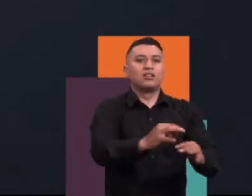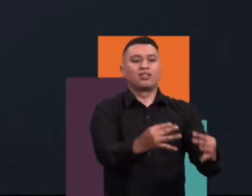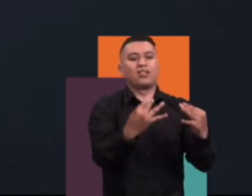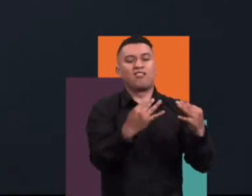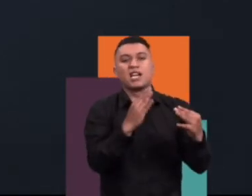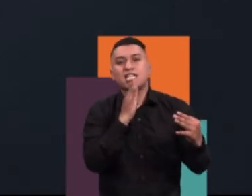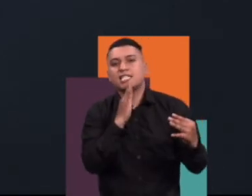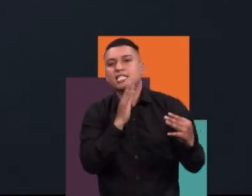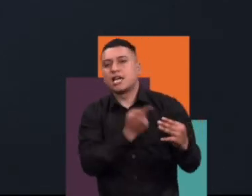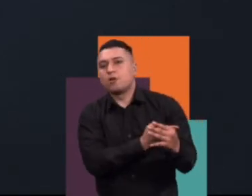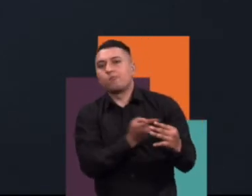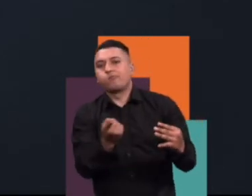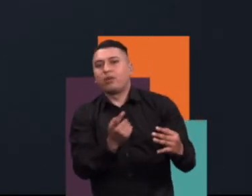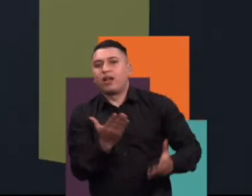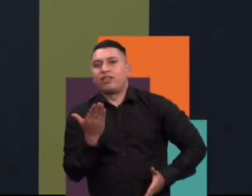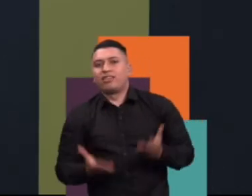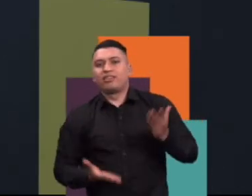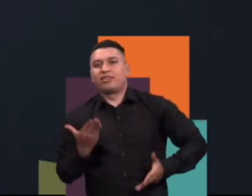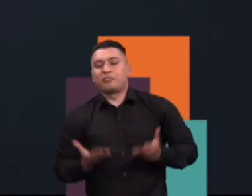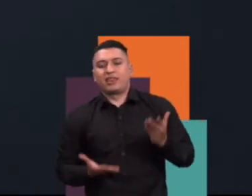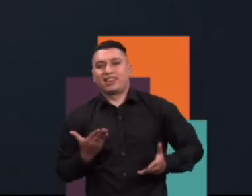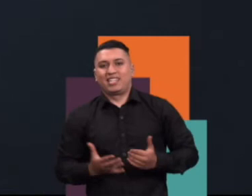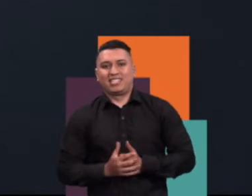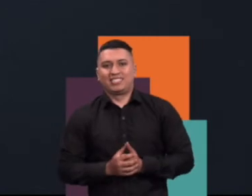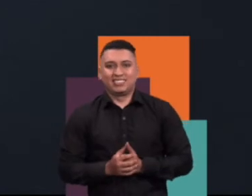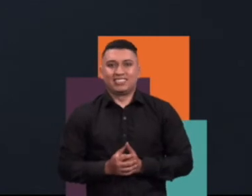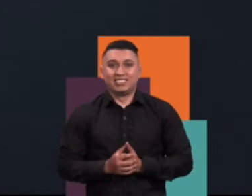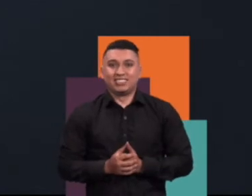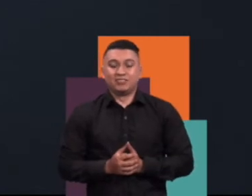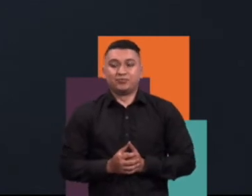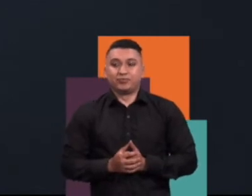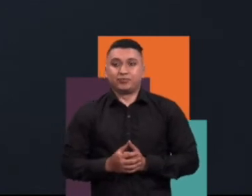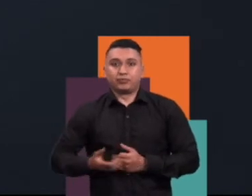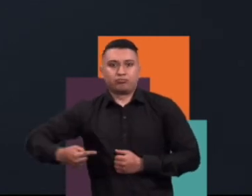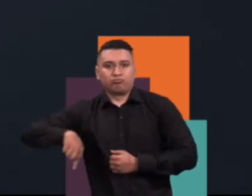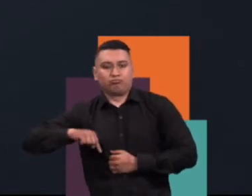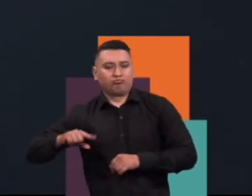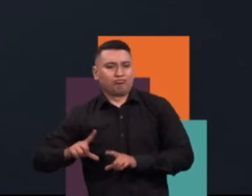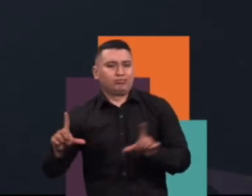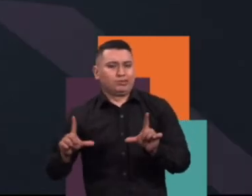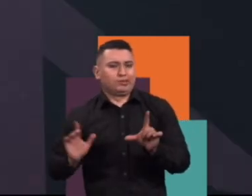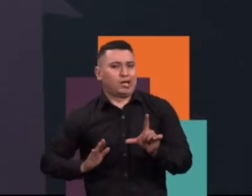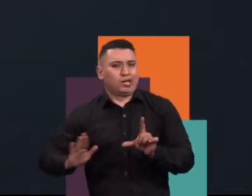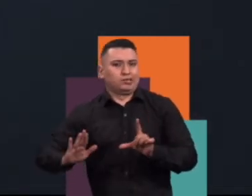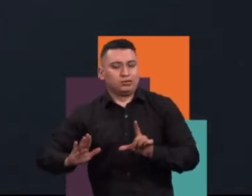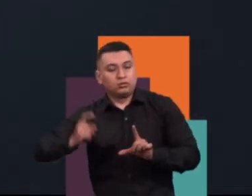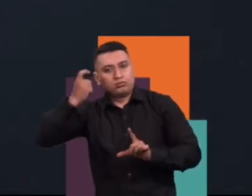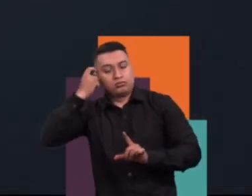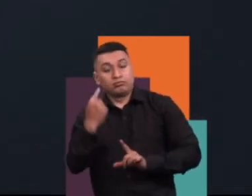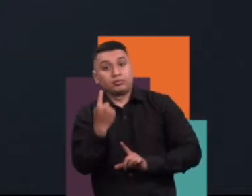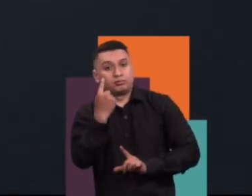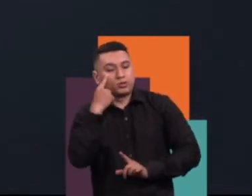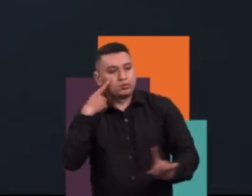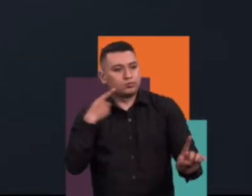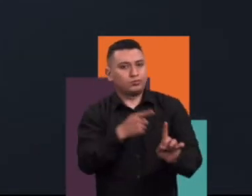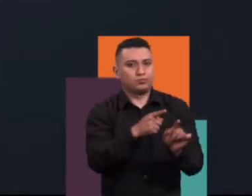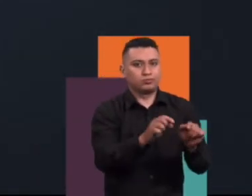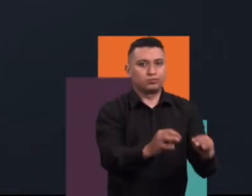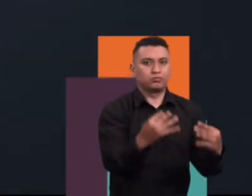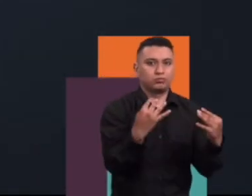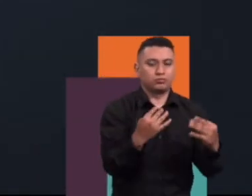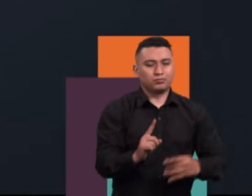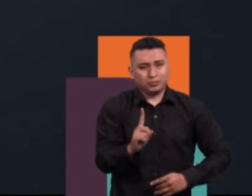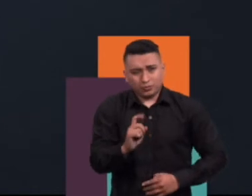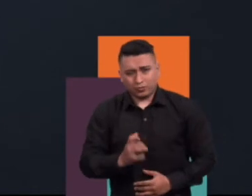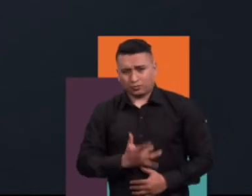su silla, cómodamente quiere mirar lo que otros hacen. Pero yo diría que si queremos